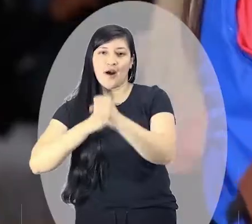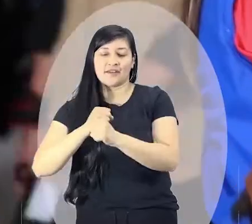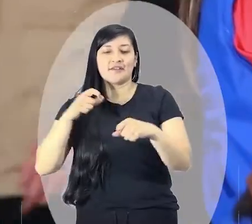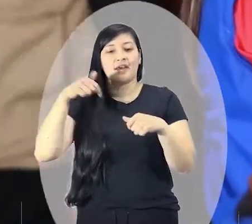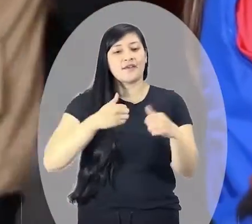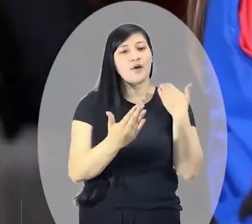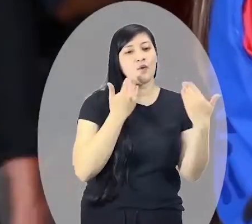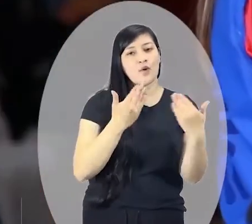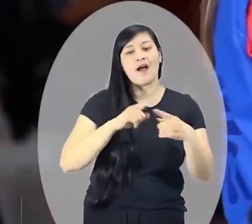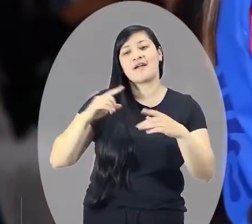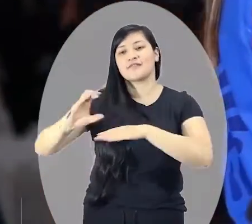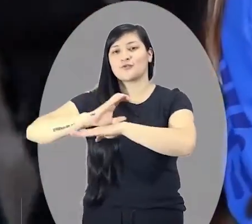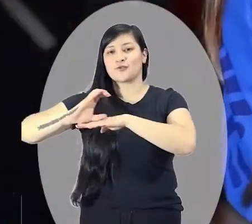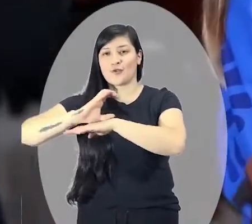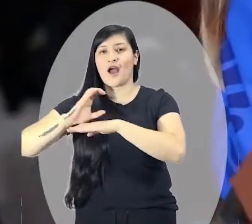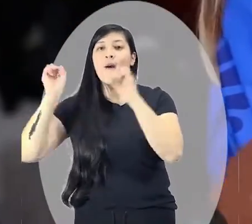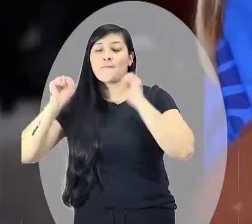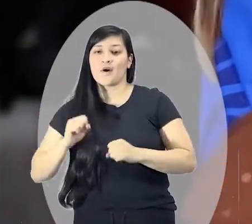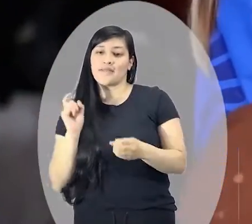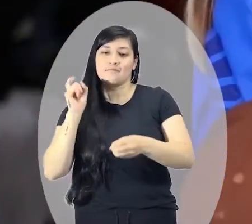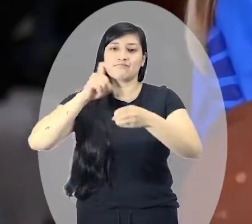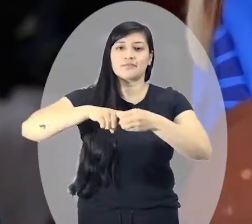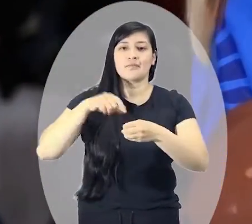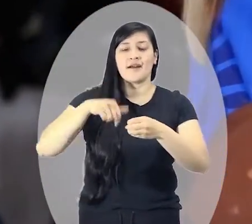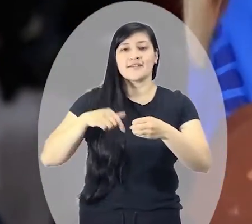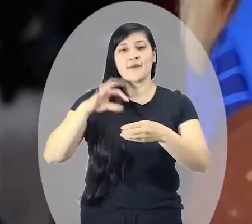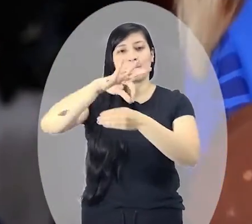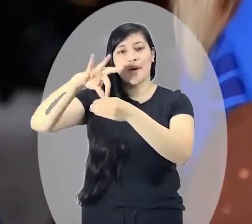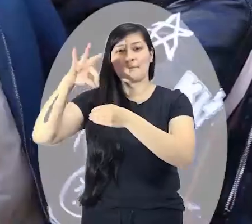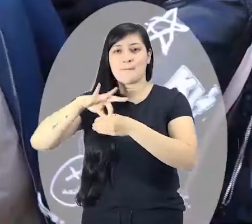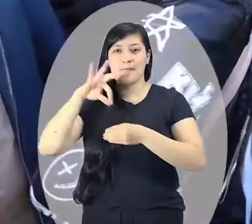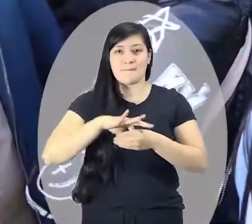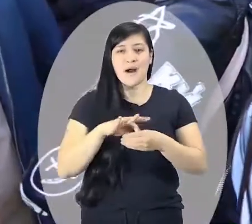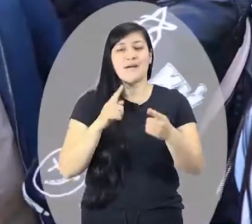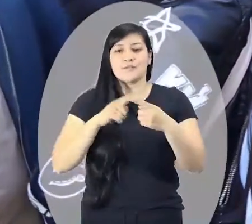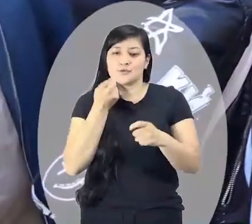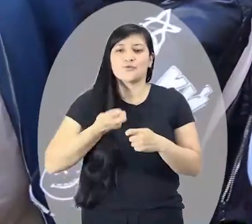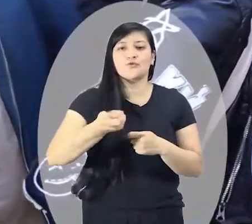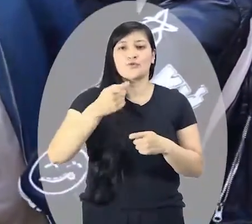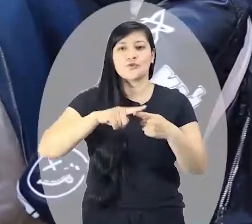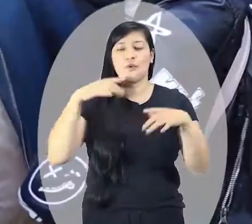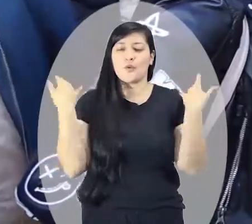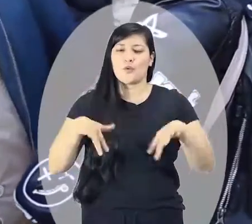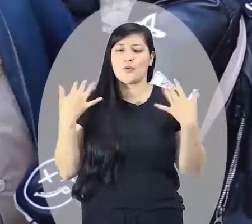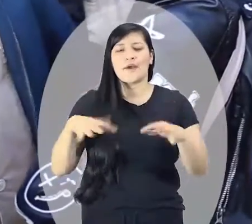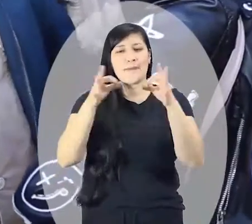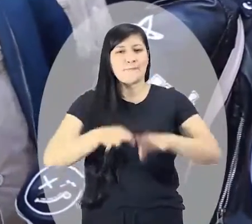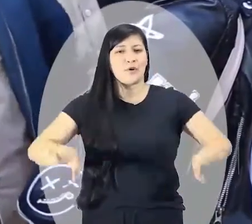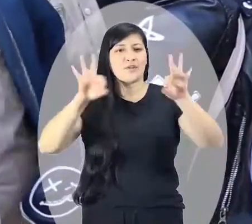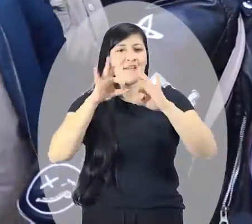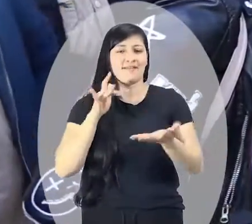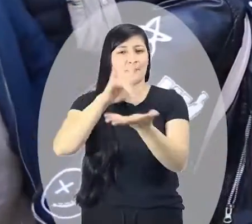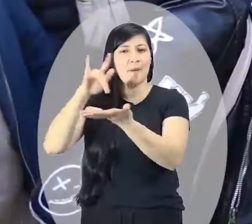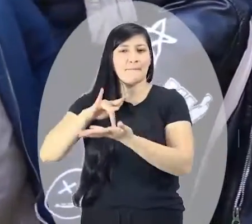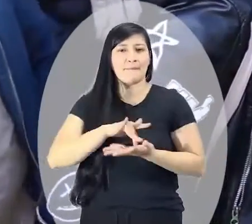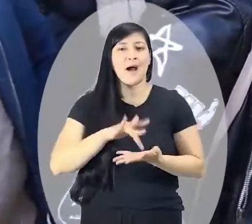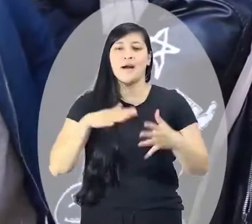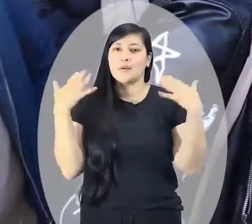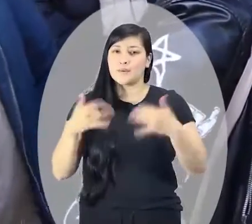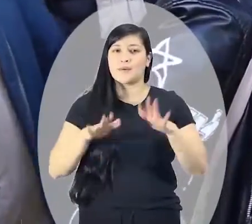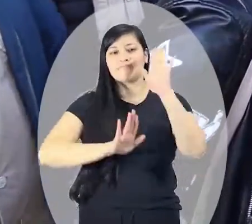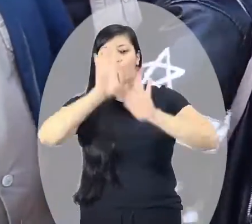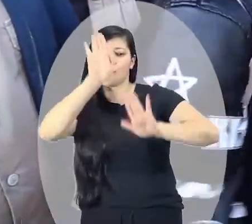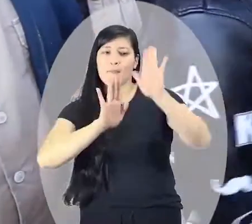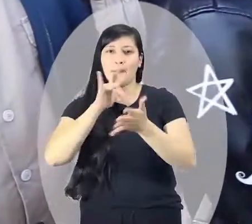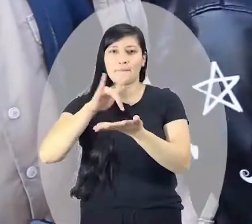de la zona urbana como de la zona rural, para que participen de estas elecciones y de este proceso tan importante, tan democrático y participativo sobre